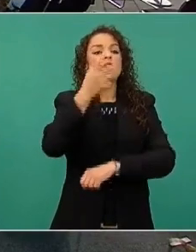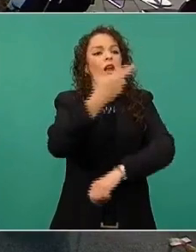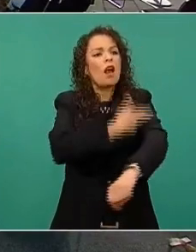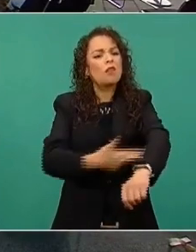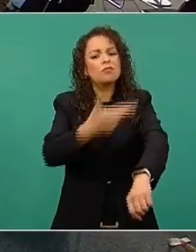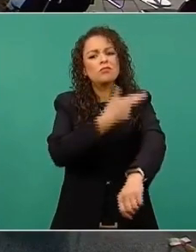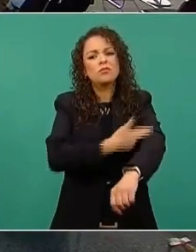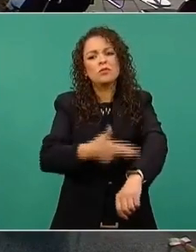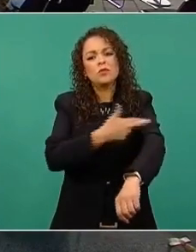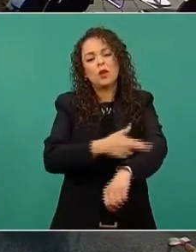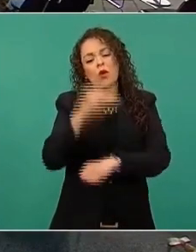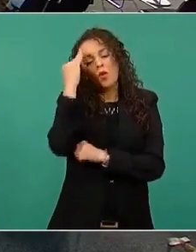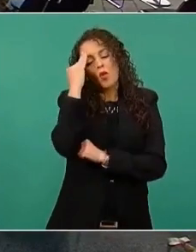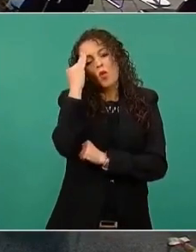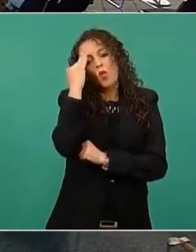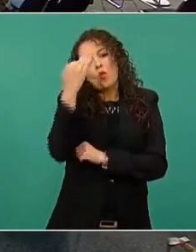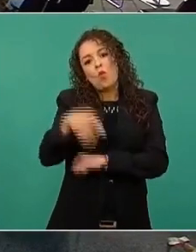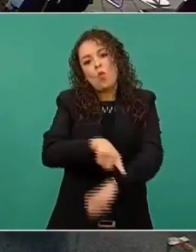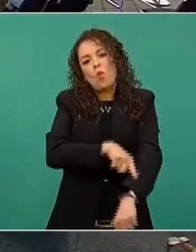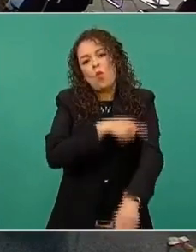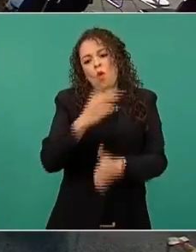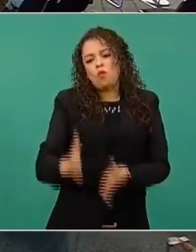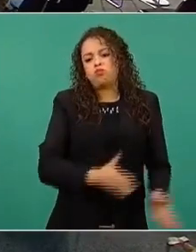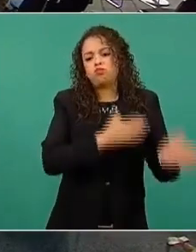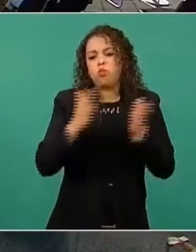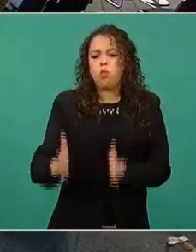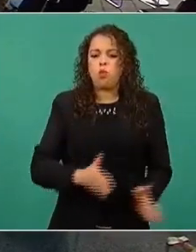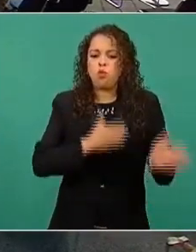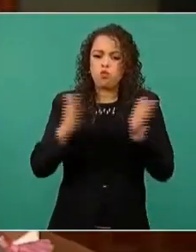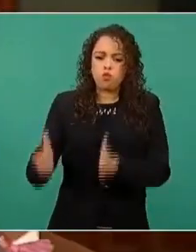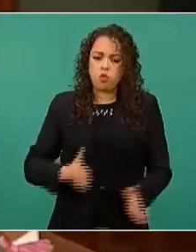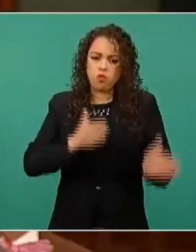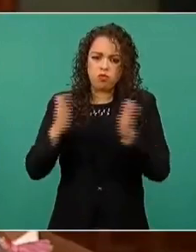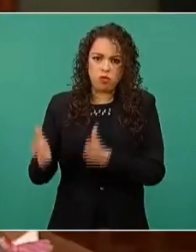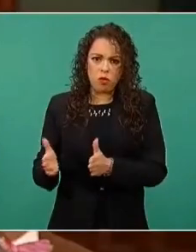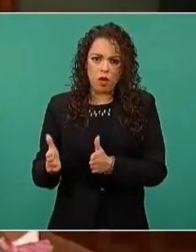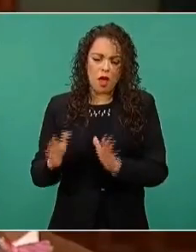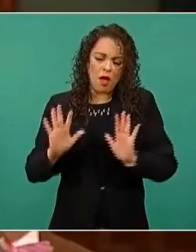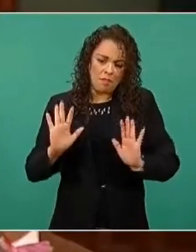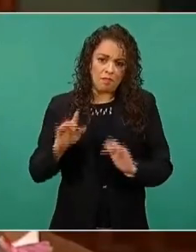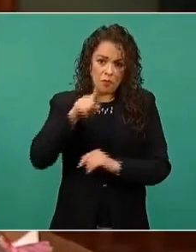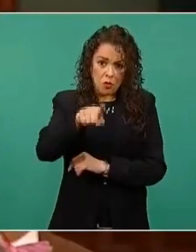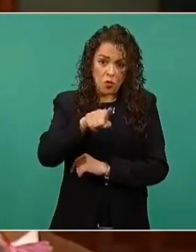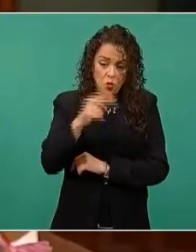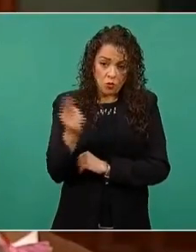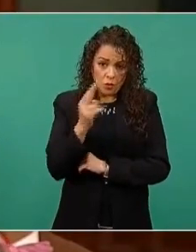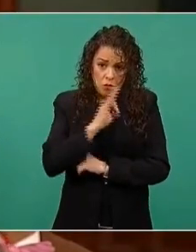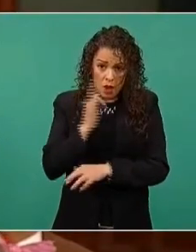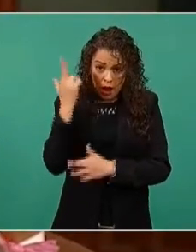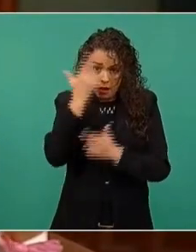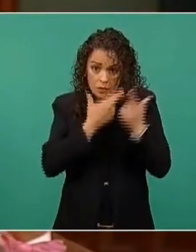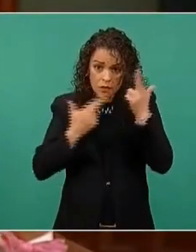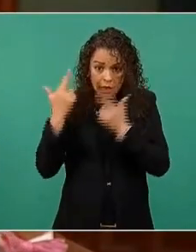un poco burocrático. Si usted revisa o si la información se la pueden compartir, presidente,